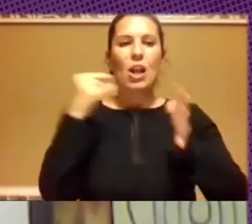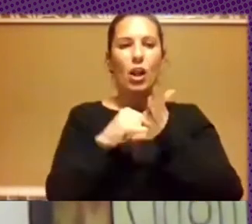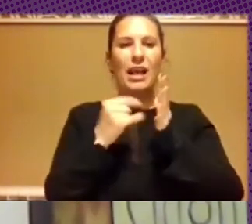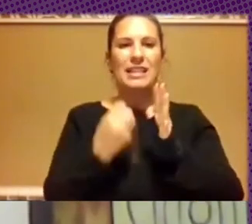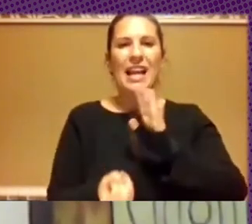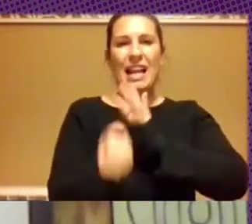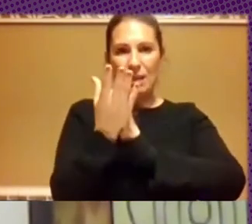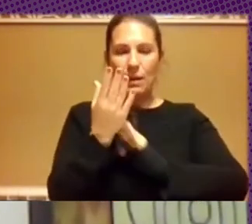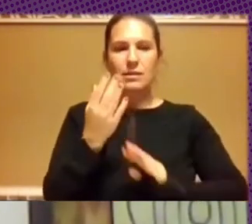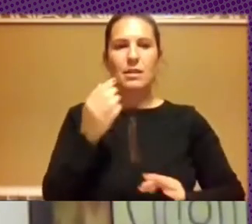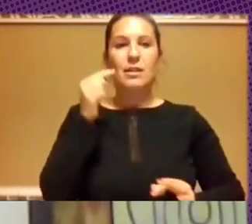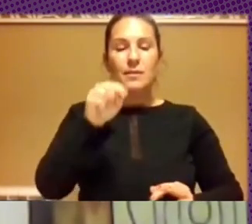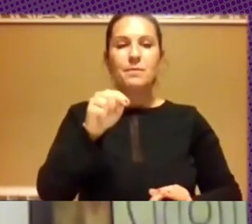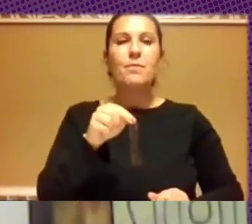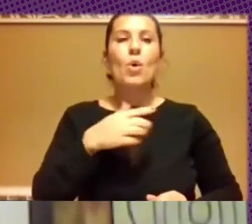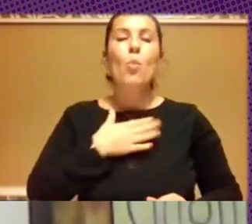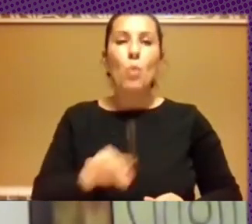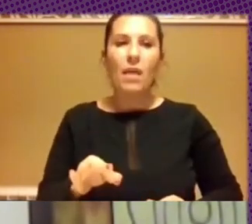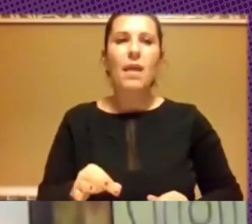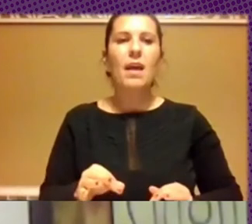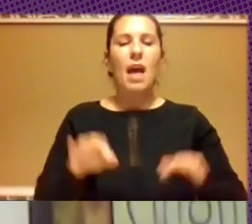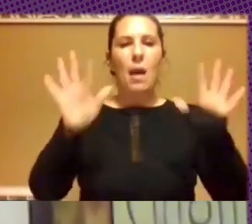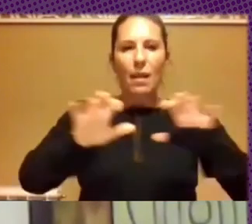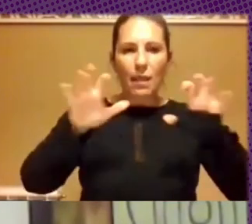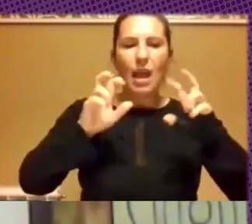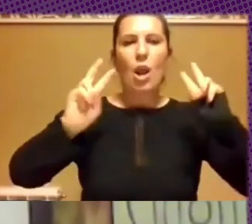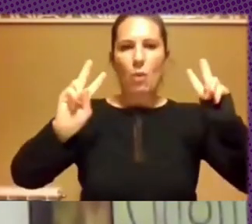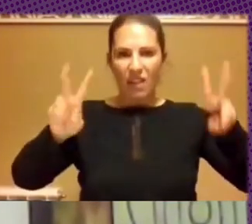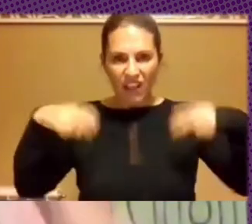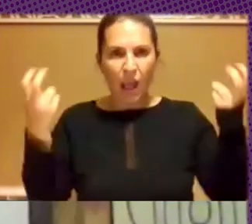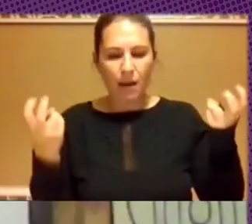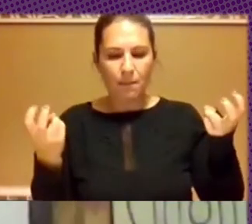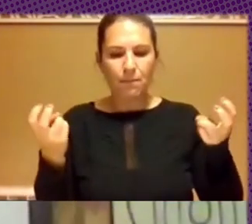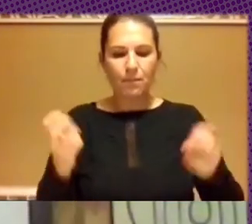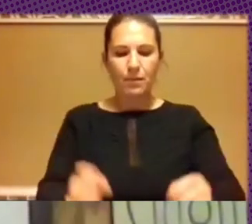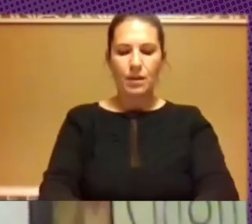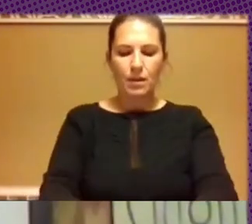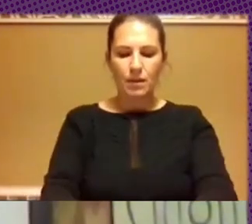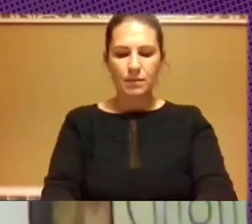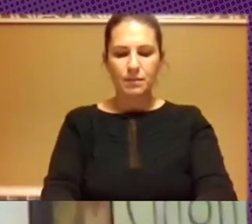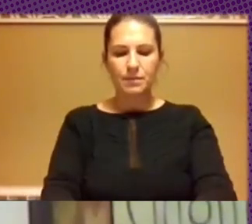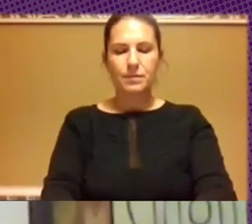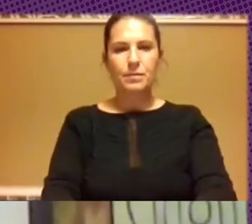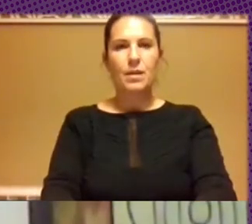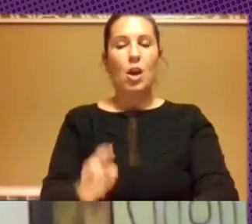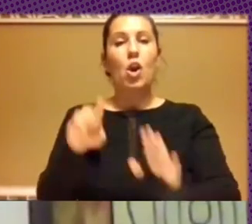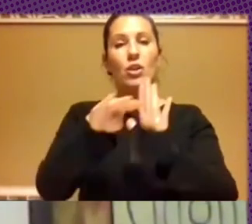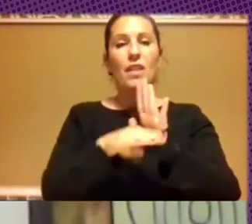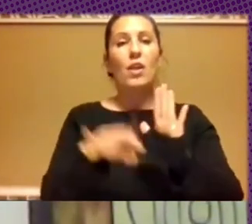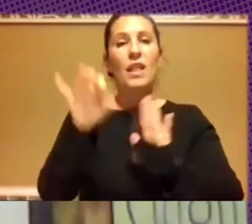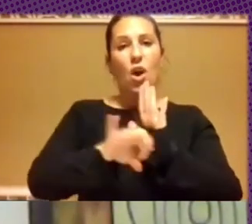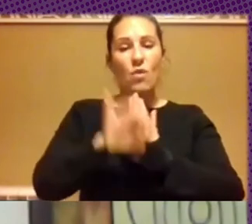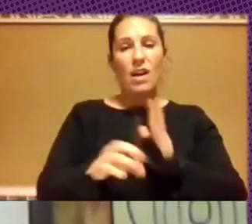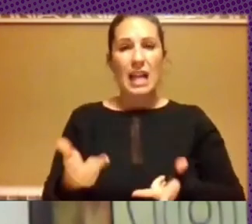sobre las cuales uno puede subirse aprender modificar y así como la condición de software libre habilita